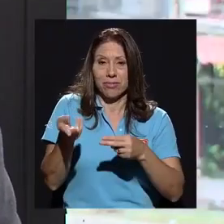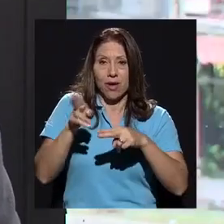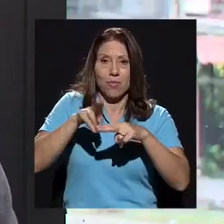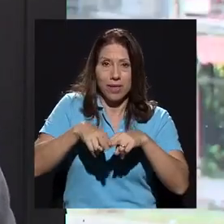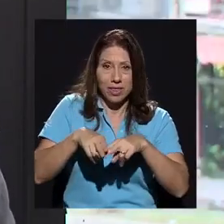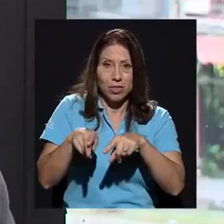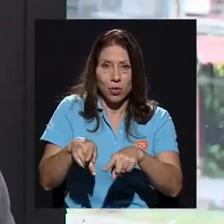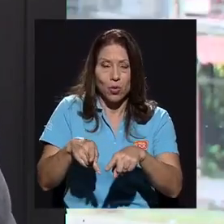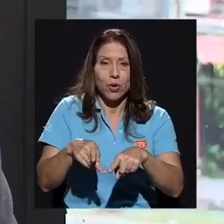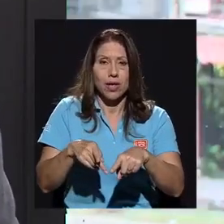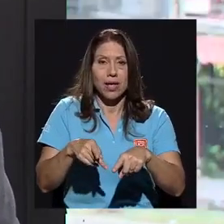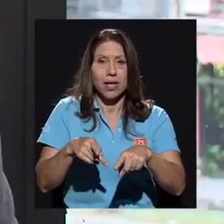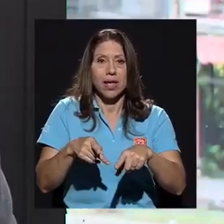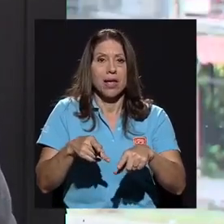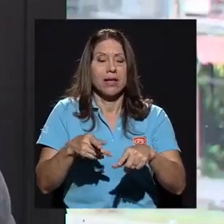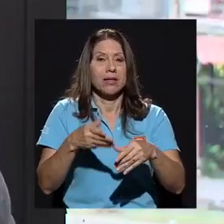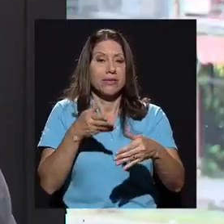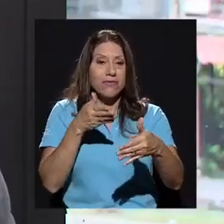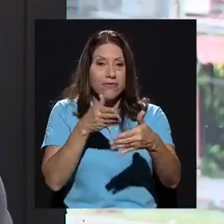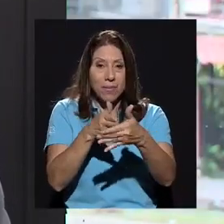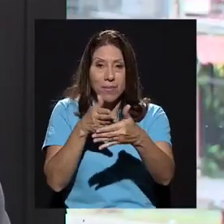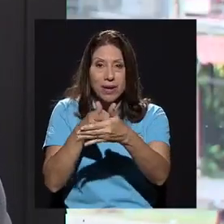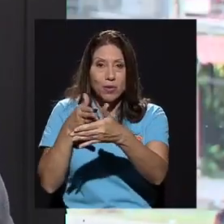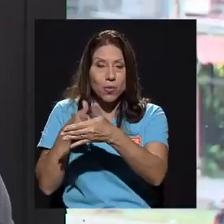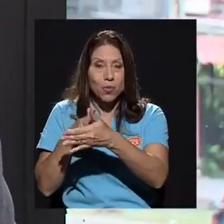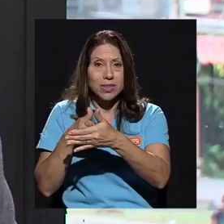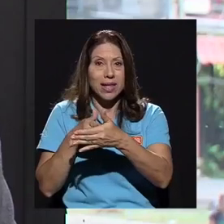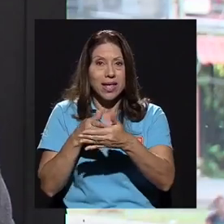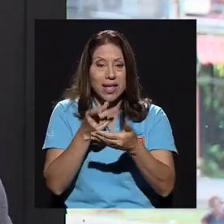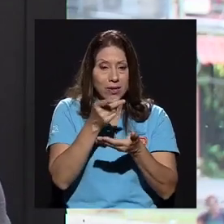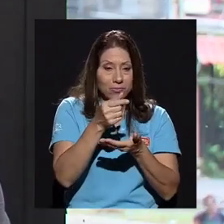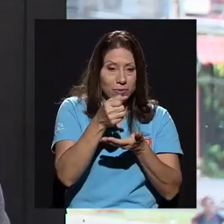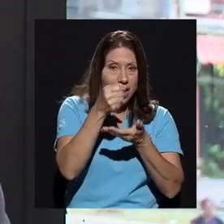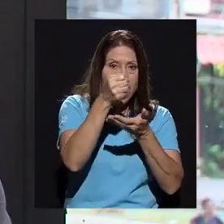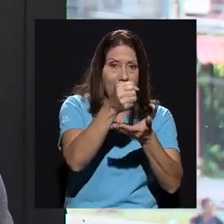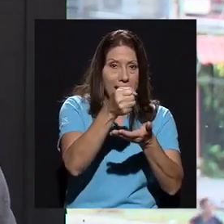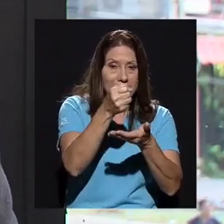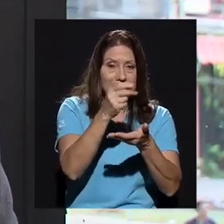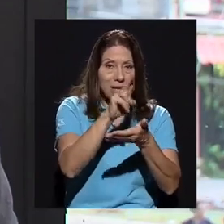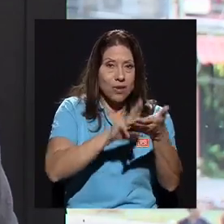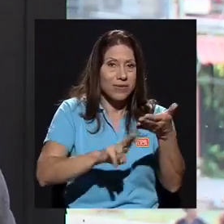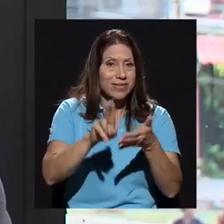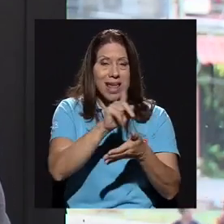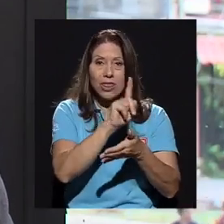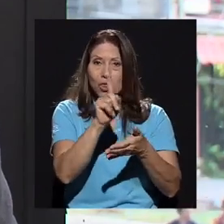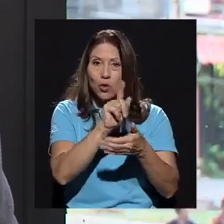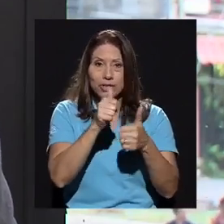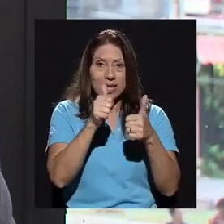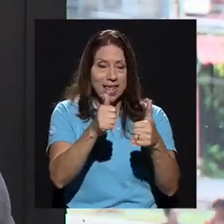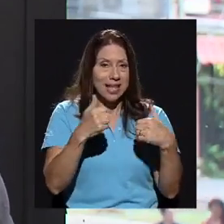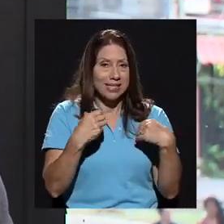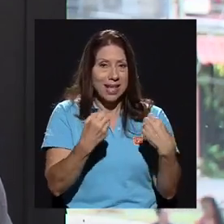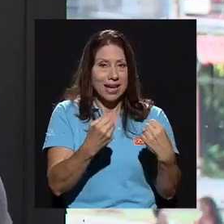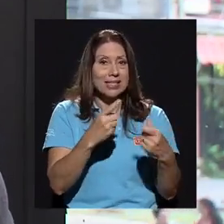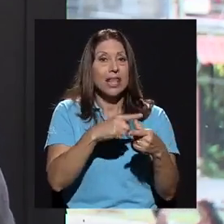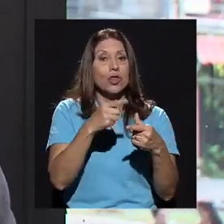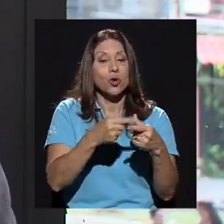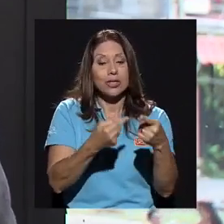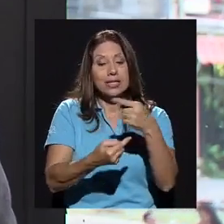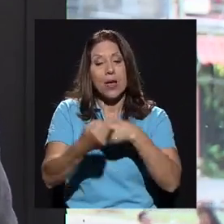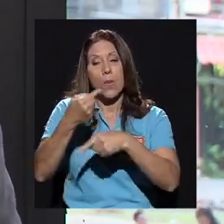repercutiría en que las arcas de la universidad no serían sanas. Entonces, volver al 3%,